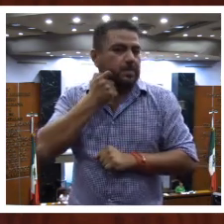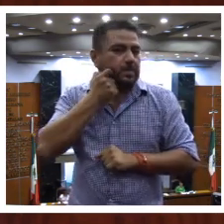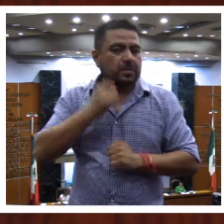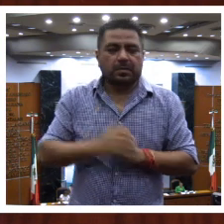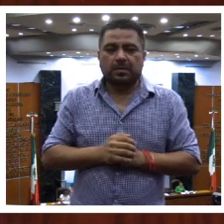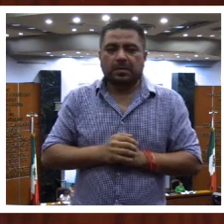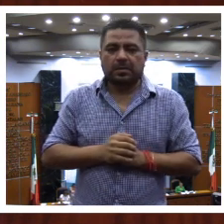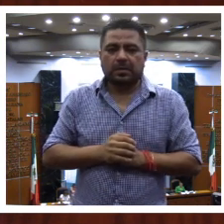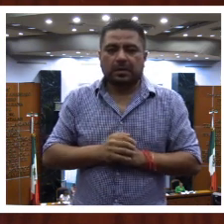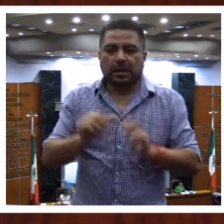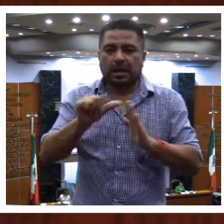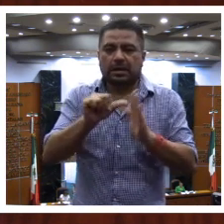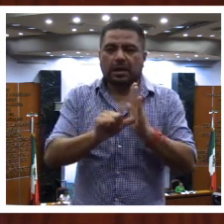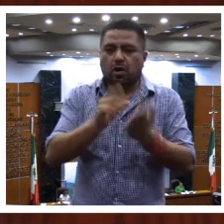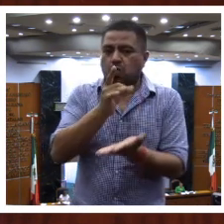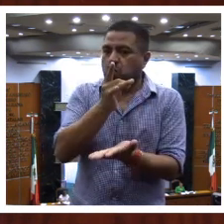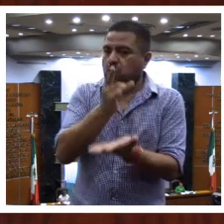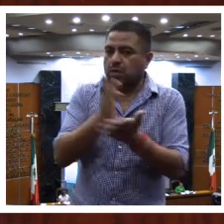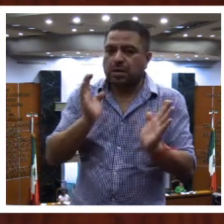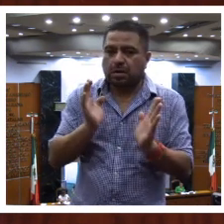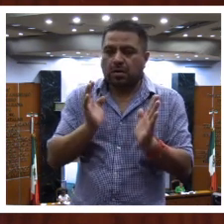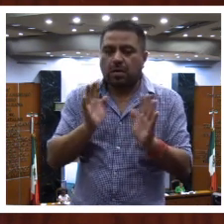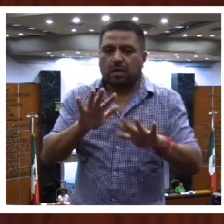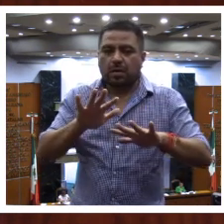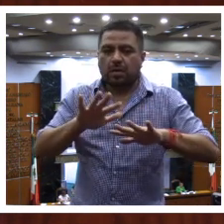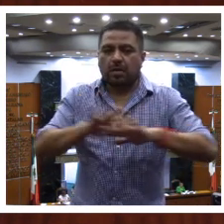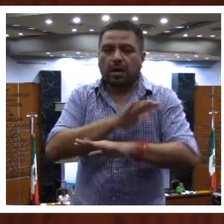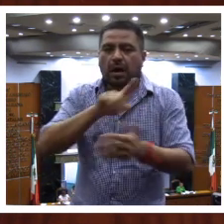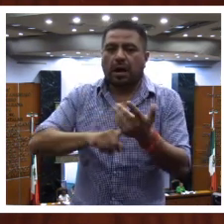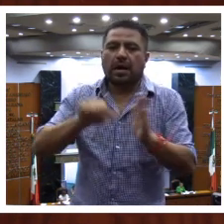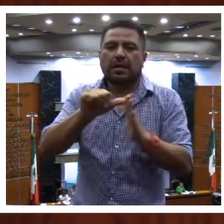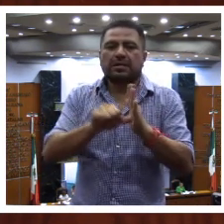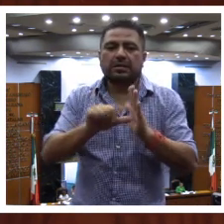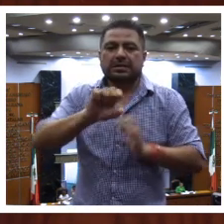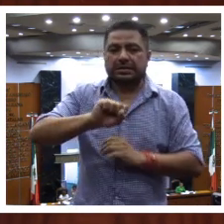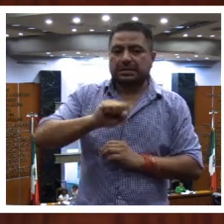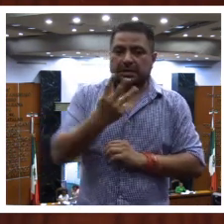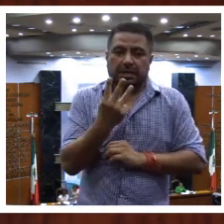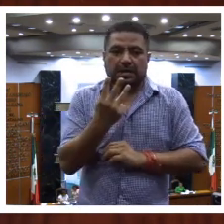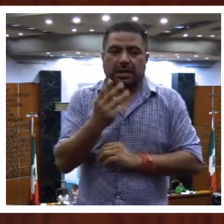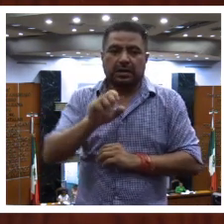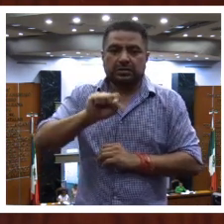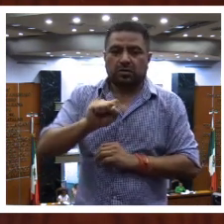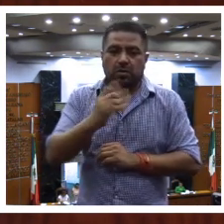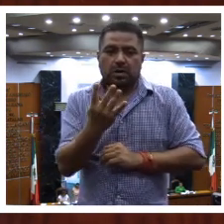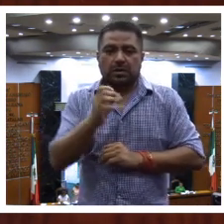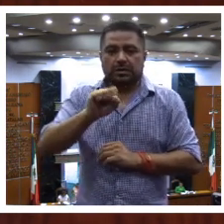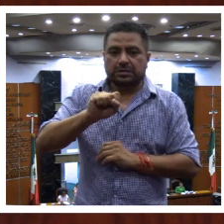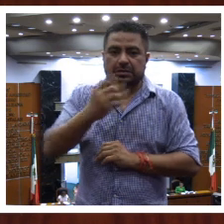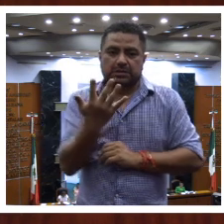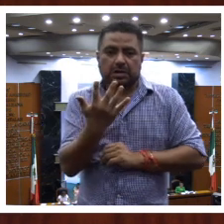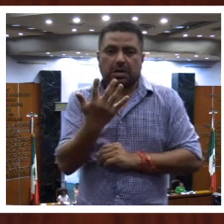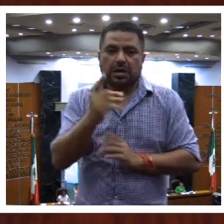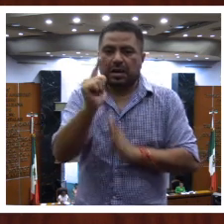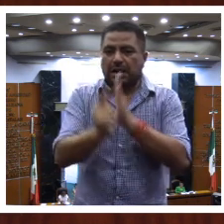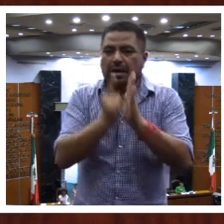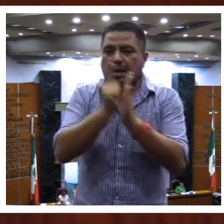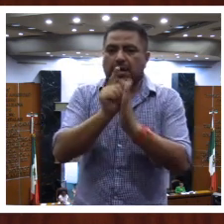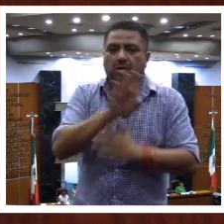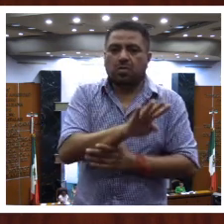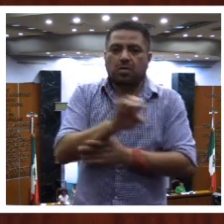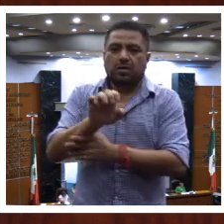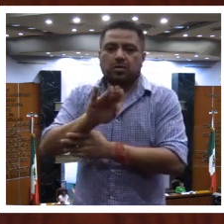Guerrero. Artículo único, se reforman los artículos 63, 64 y 65 de la Ley